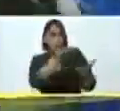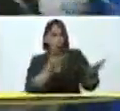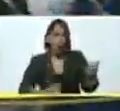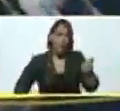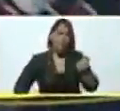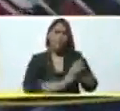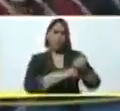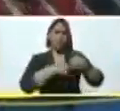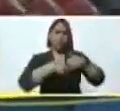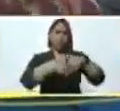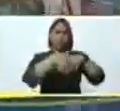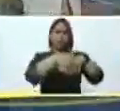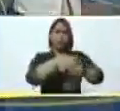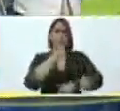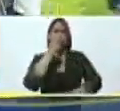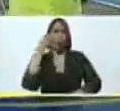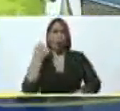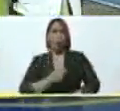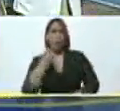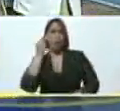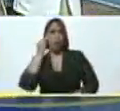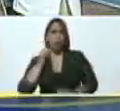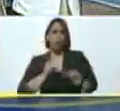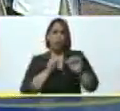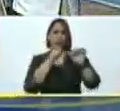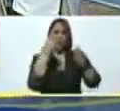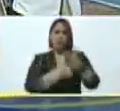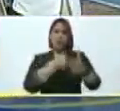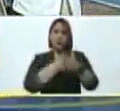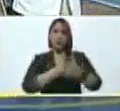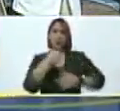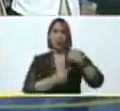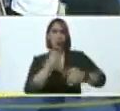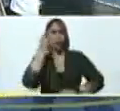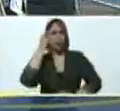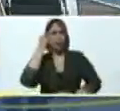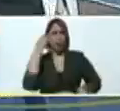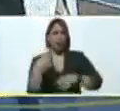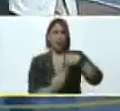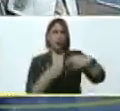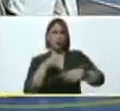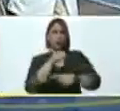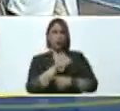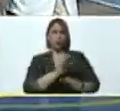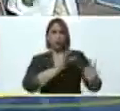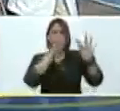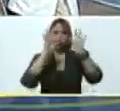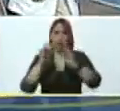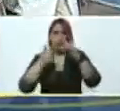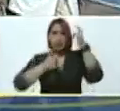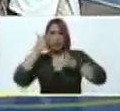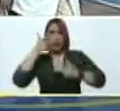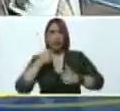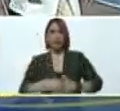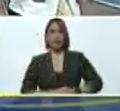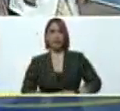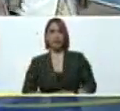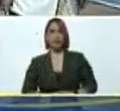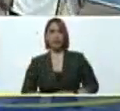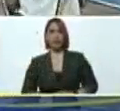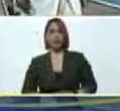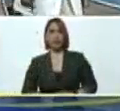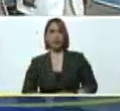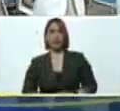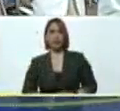ejército de hombres y mujeres para seguir luchando día a día por la revolución y por el legado de nuestro comandante supremo, Hugo Rafael Chávez